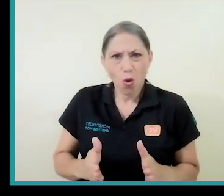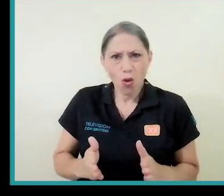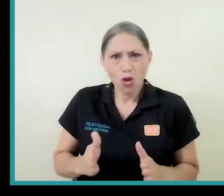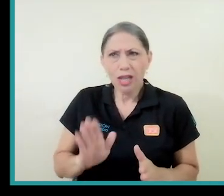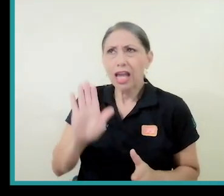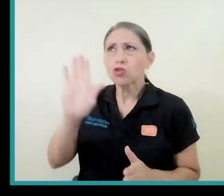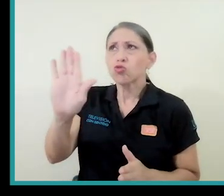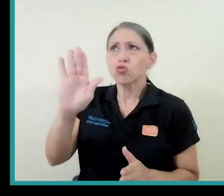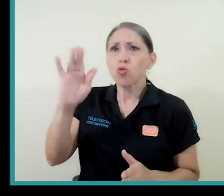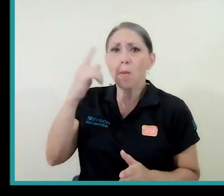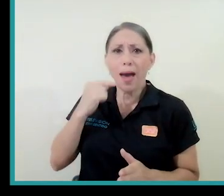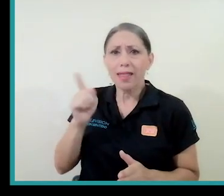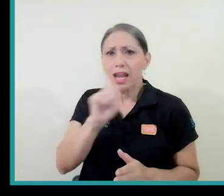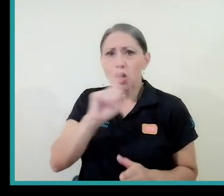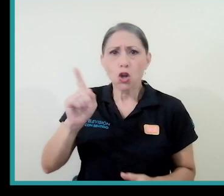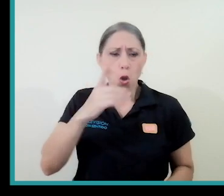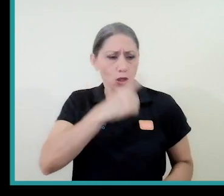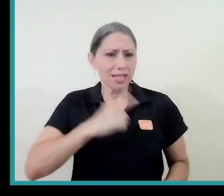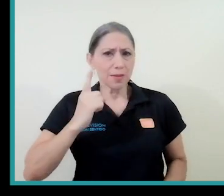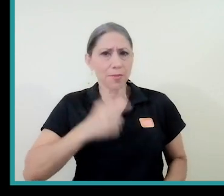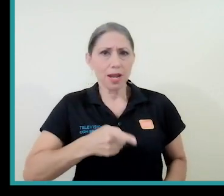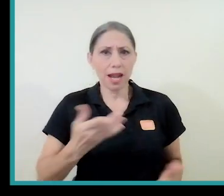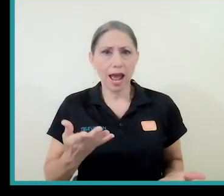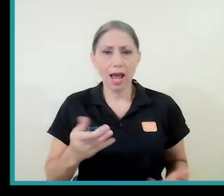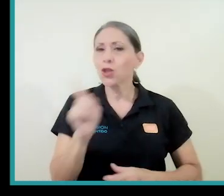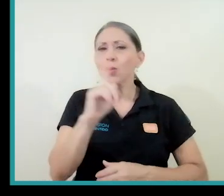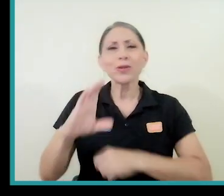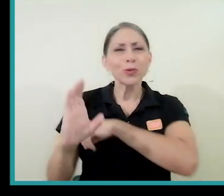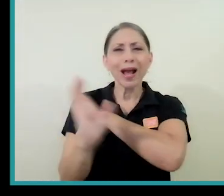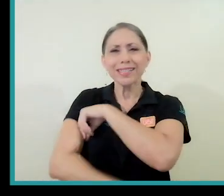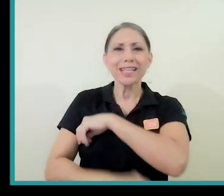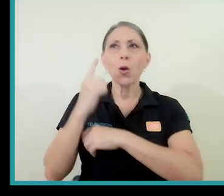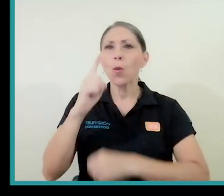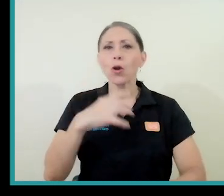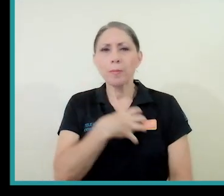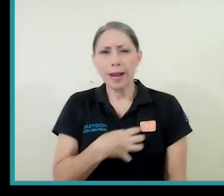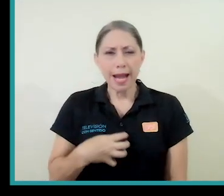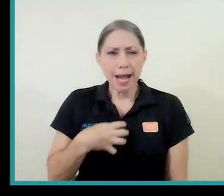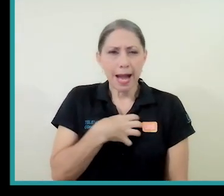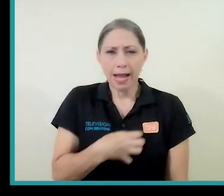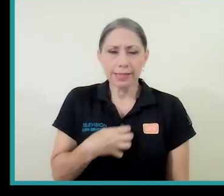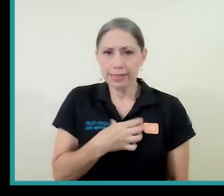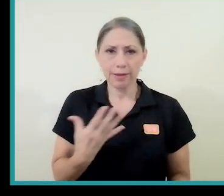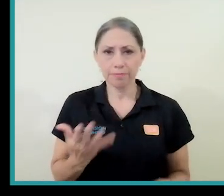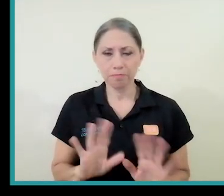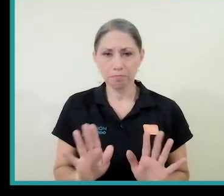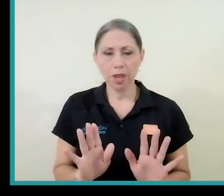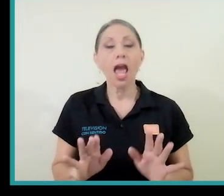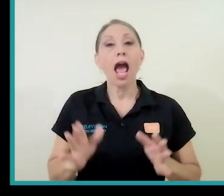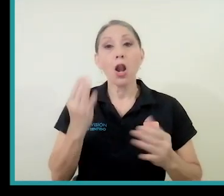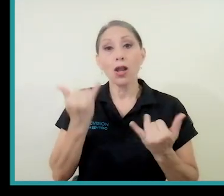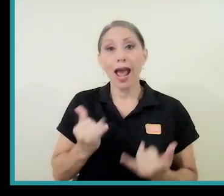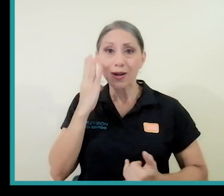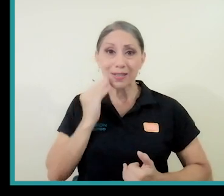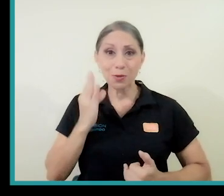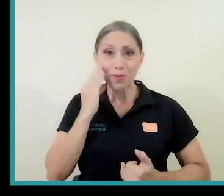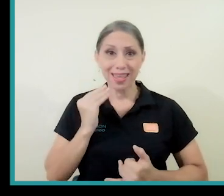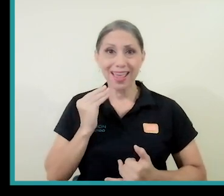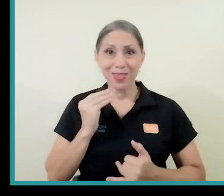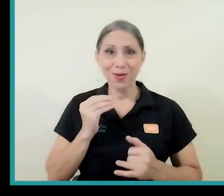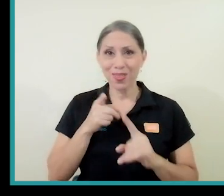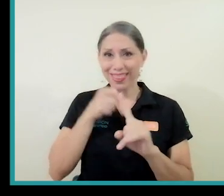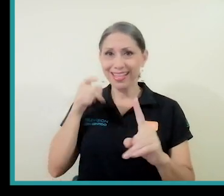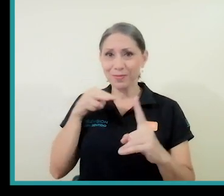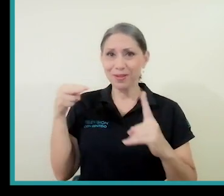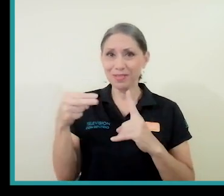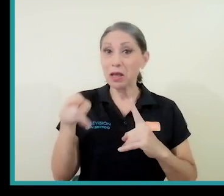es aquel a quien el padre no disciplina? Entonces, no es un castigo por venganza. Digamos que esto que estamos viviendo desde esta perspectiva